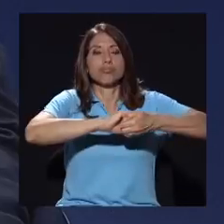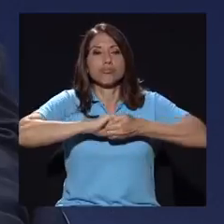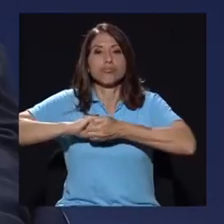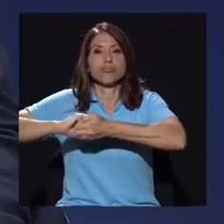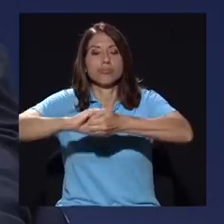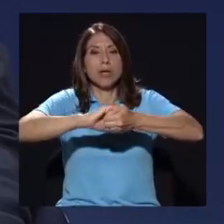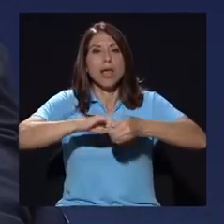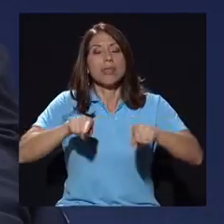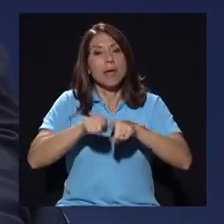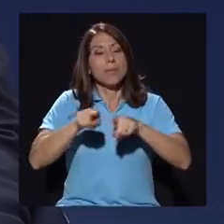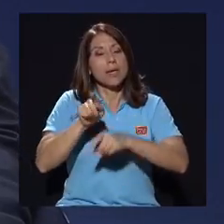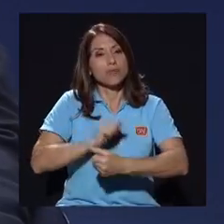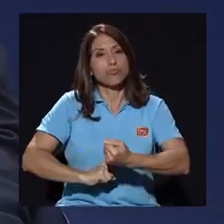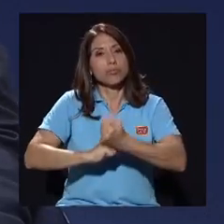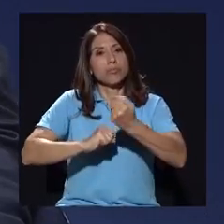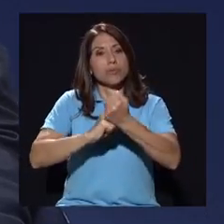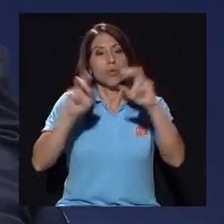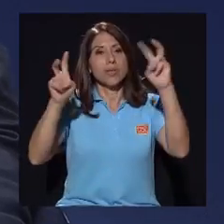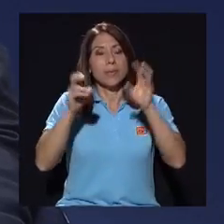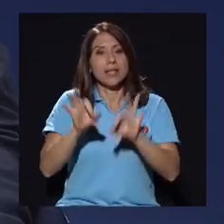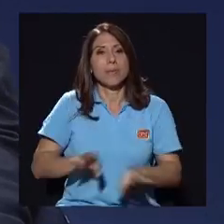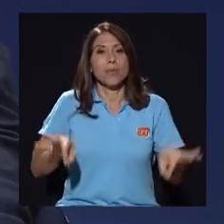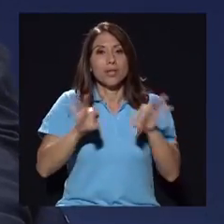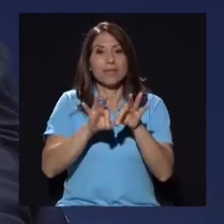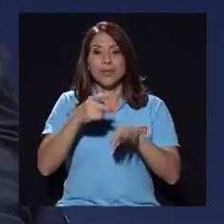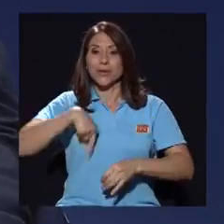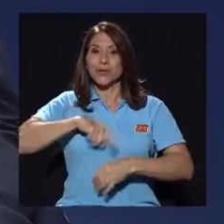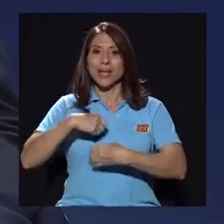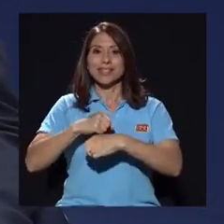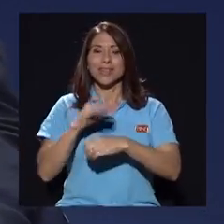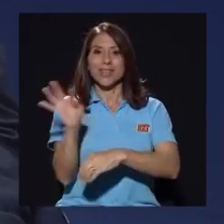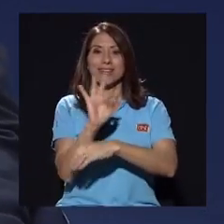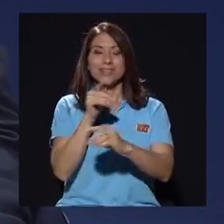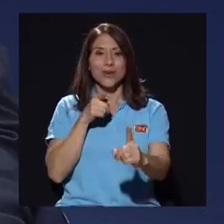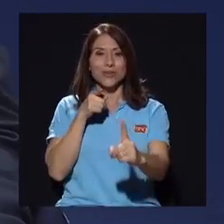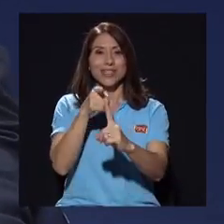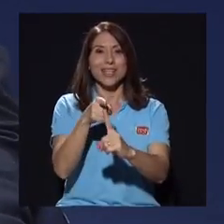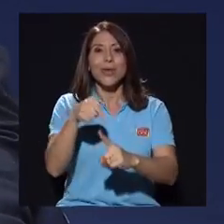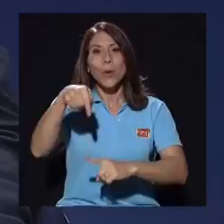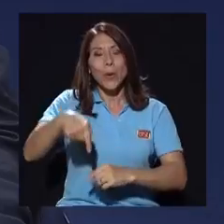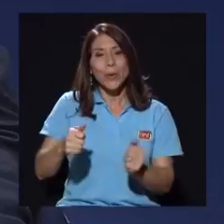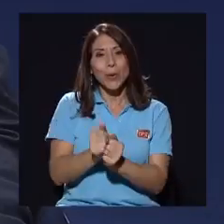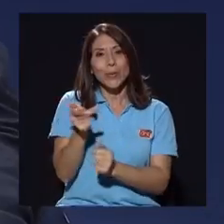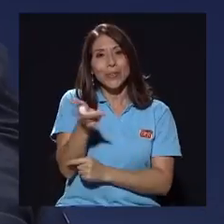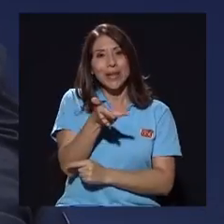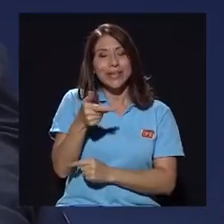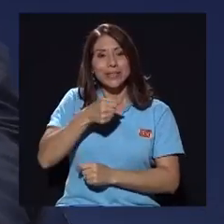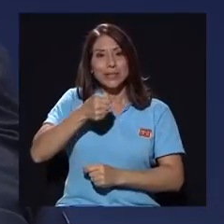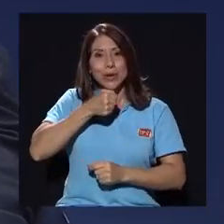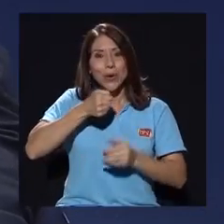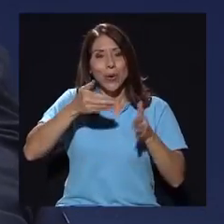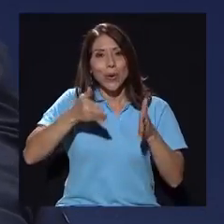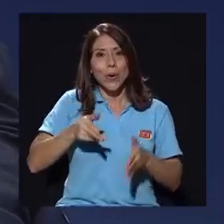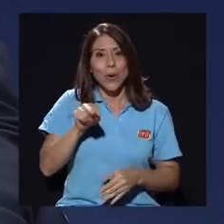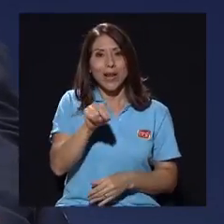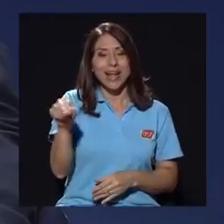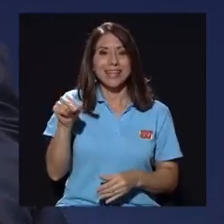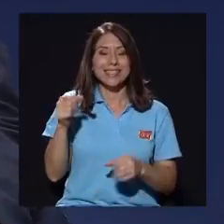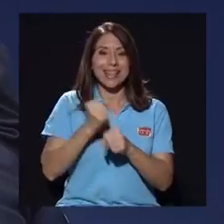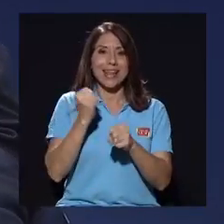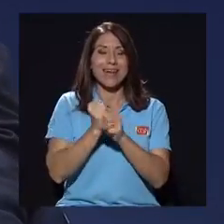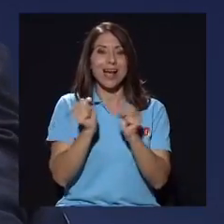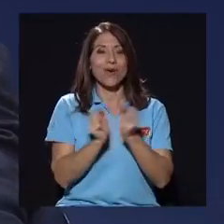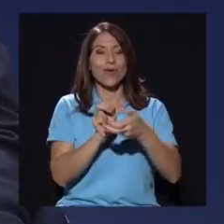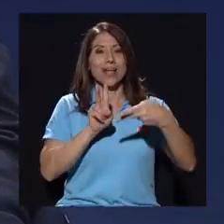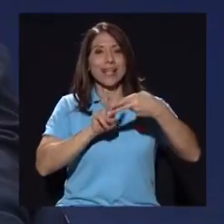acuerpamiento de un tema tan importante como este. Estamos haciendo Televisión con Sentido hoy con tres colegas que trabajan el gran